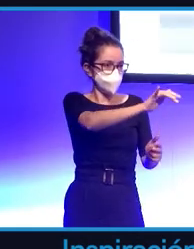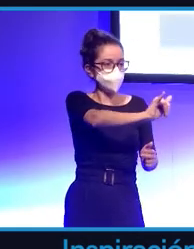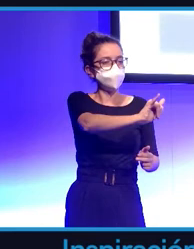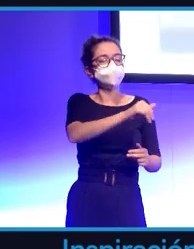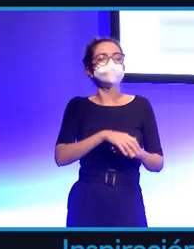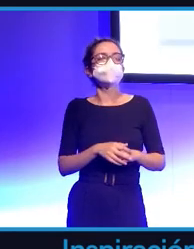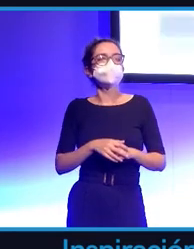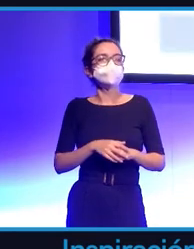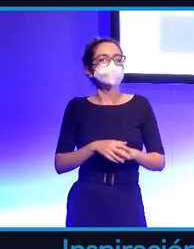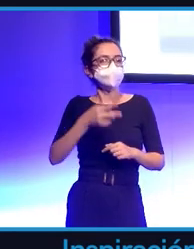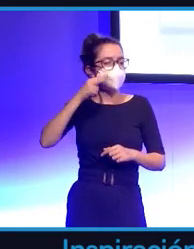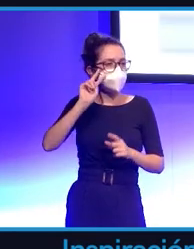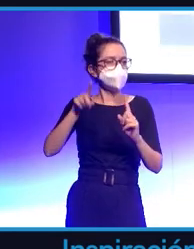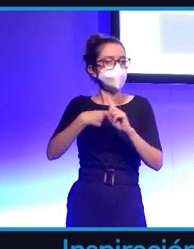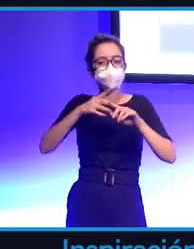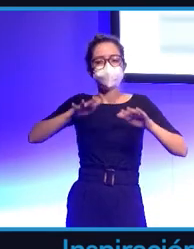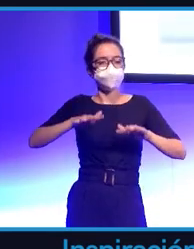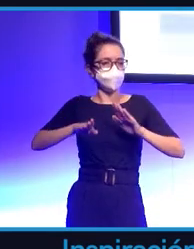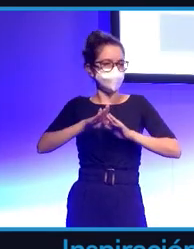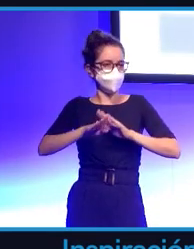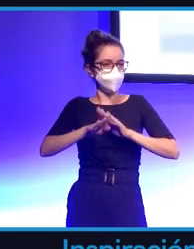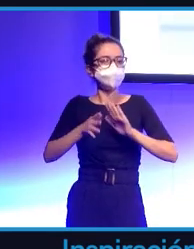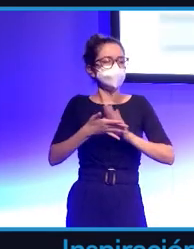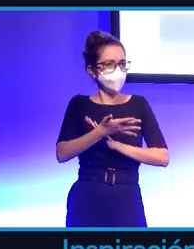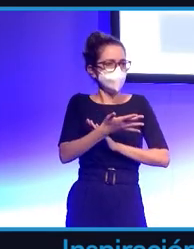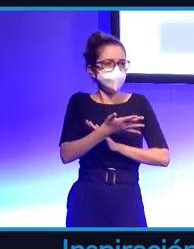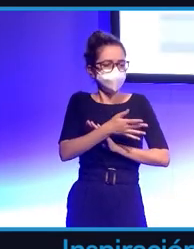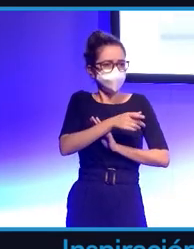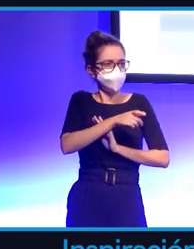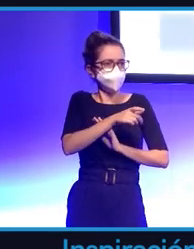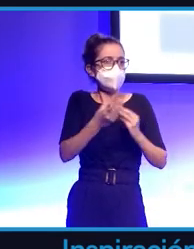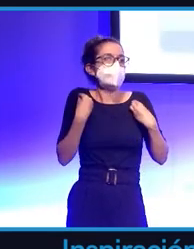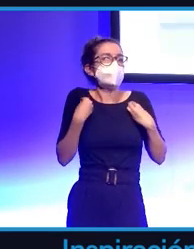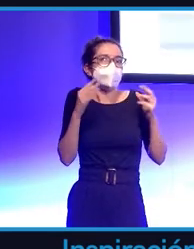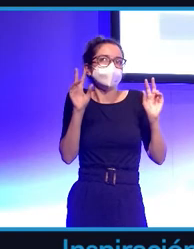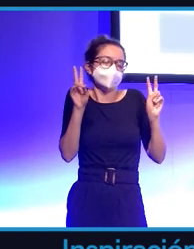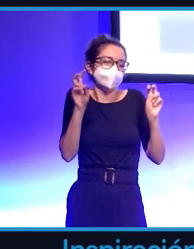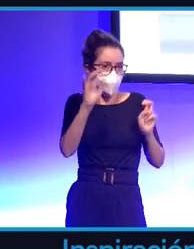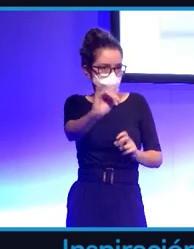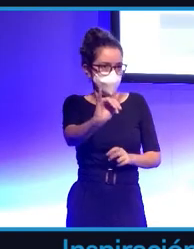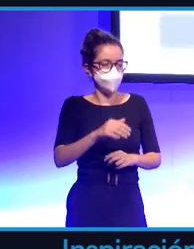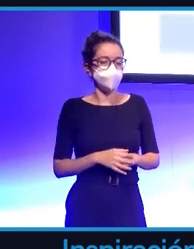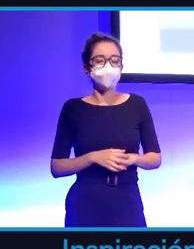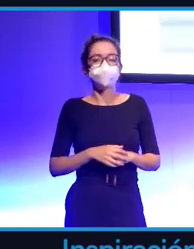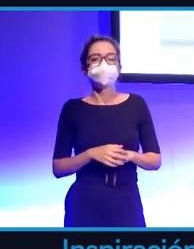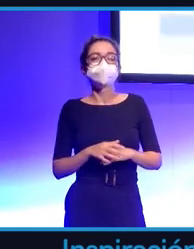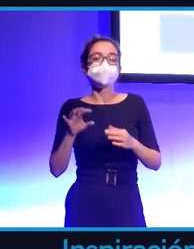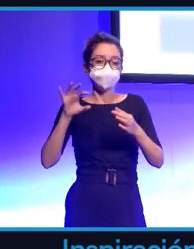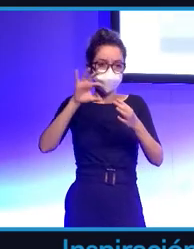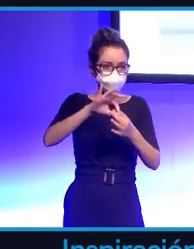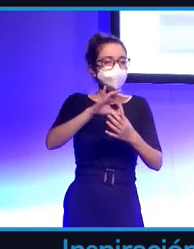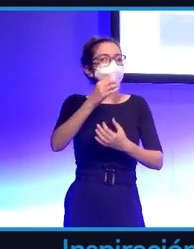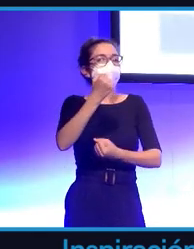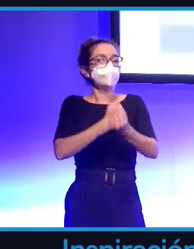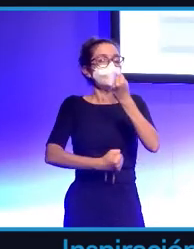persistentes. Persistentes quiere decir que siempre hay vida ahí dentro de ese metaverso, ¿no? Y todo está basado en una economía basada